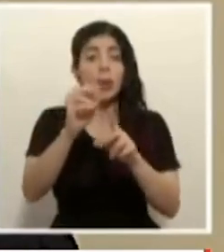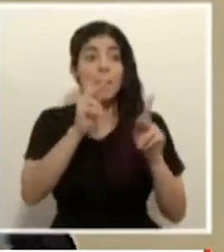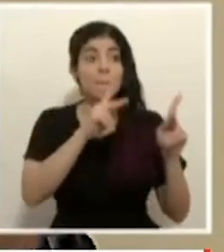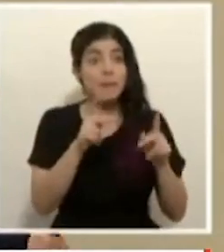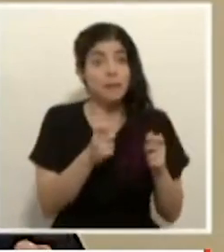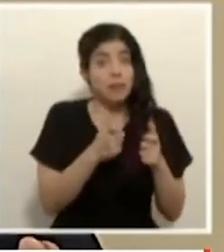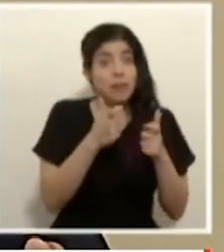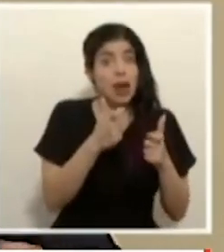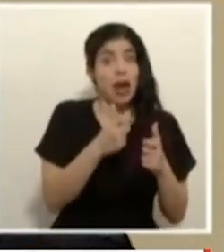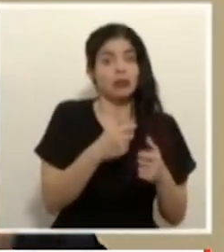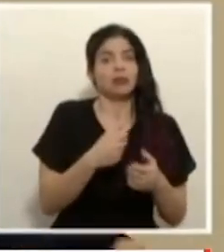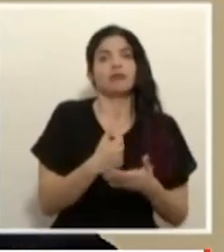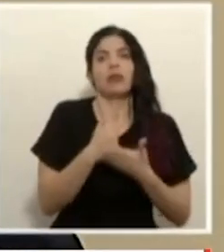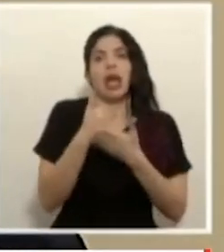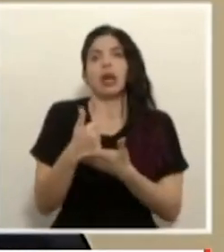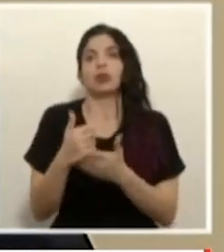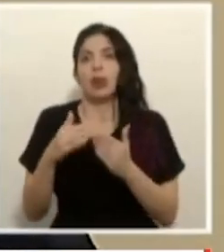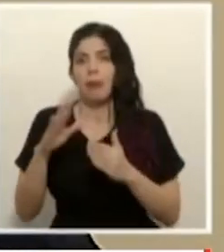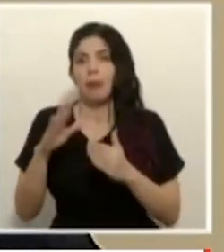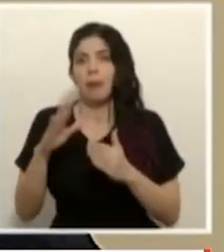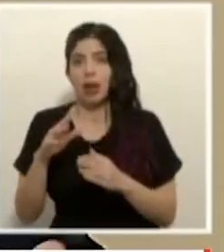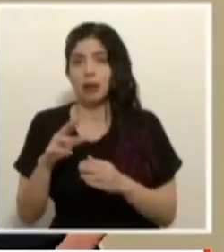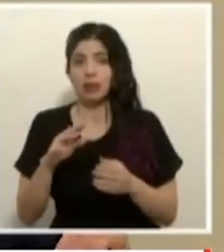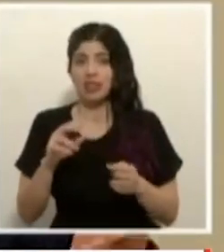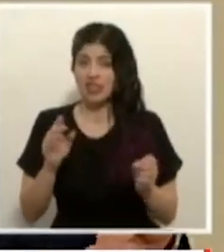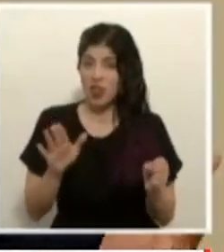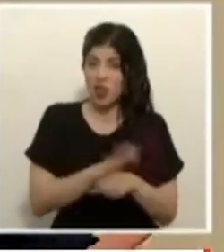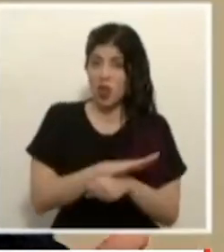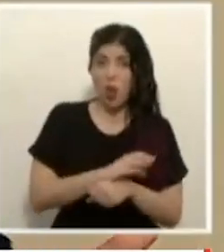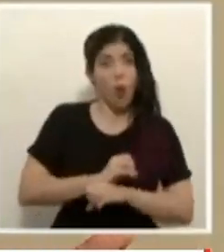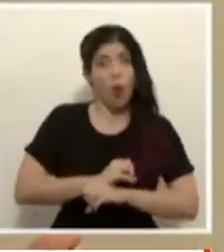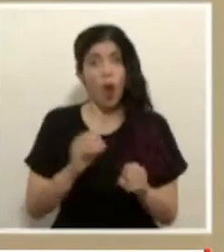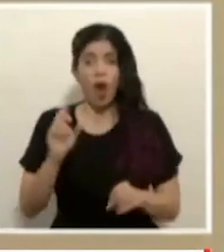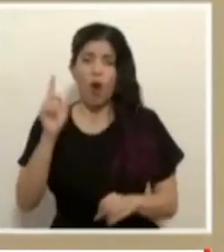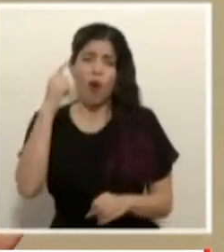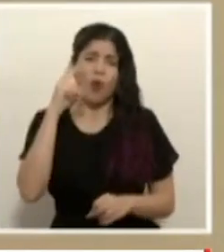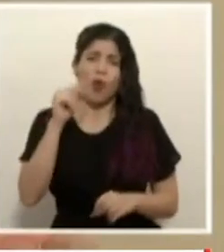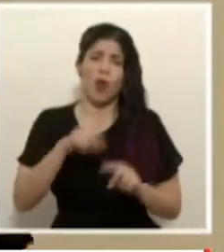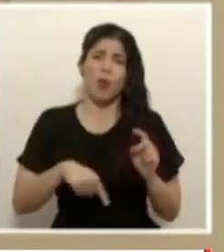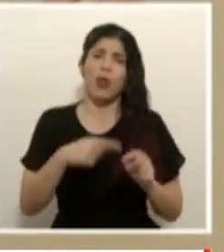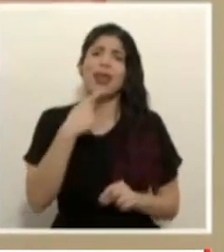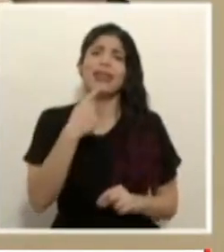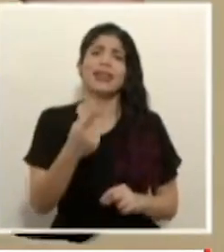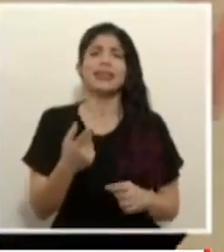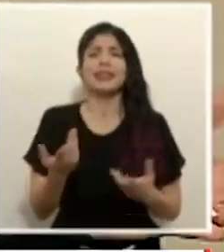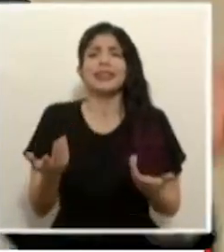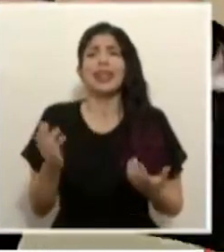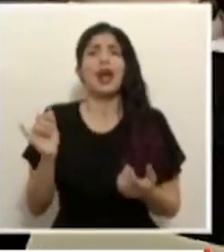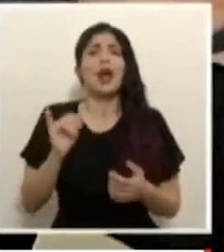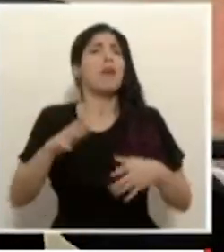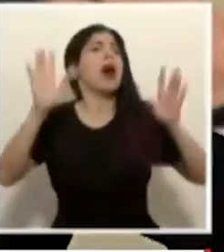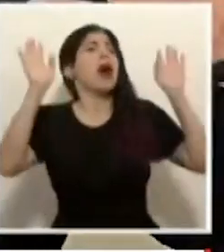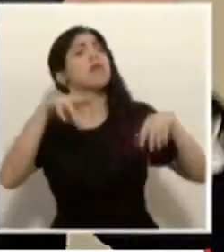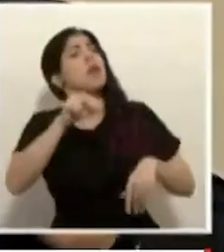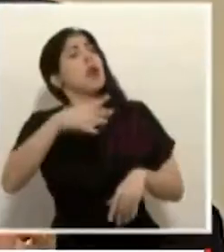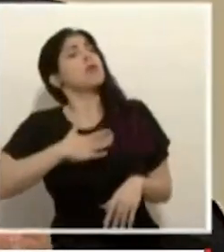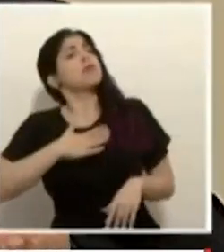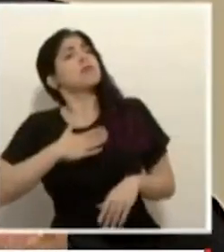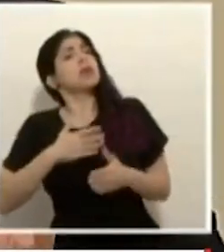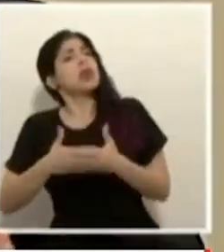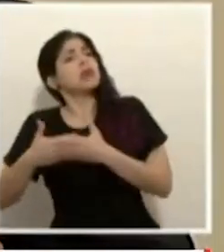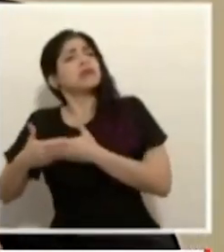más sean más solidarios no es un todo nada el gobierno no va a decir simplemente no, este es el mío y